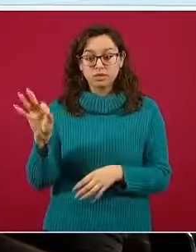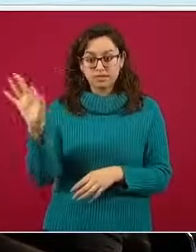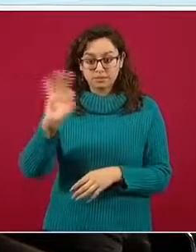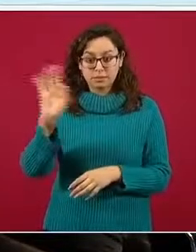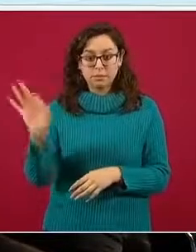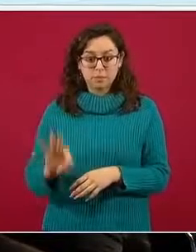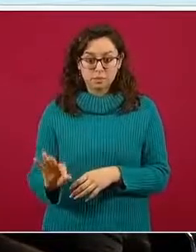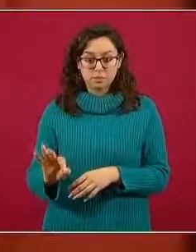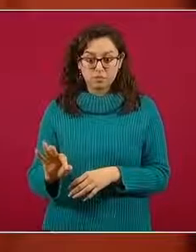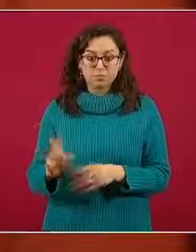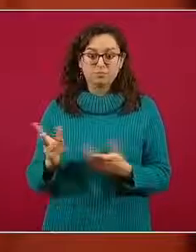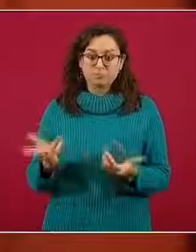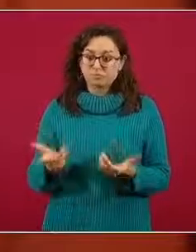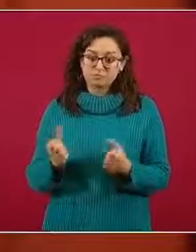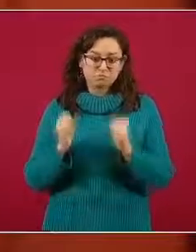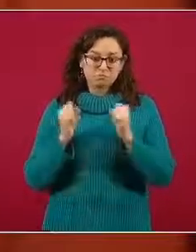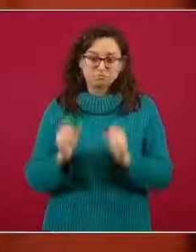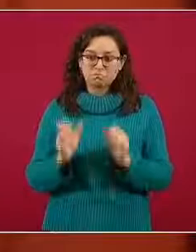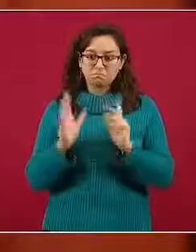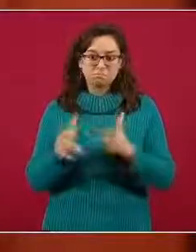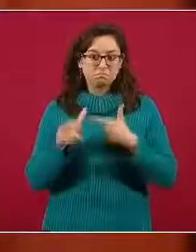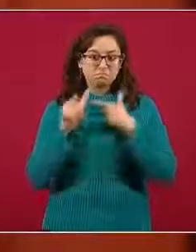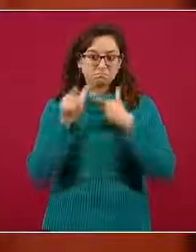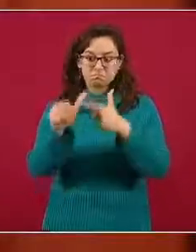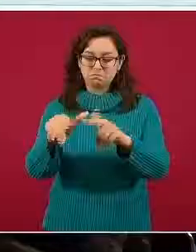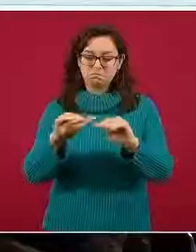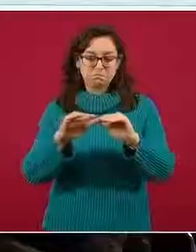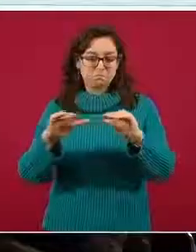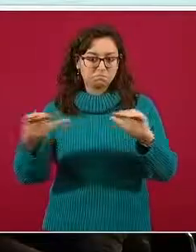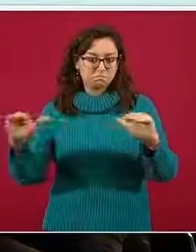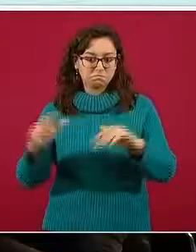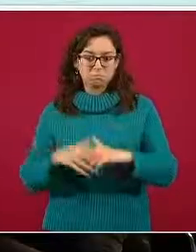seguramente ya no se va a mover de ese porcentaje.